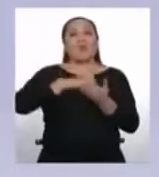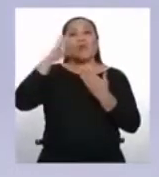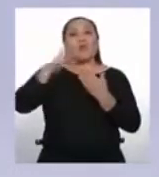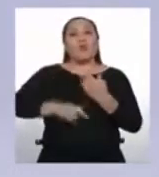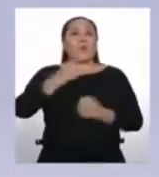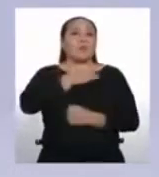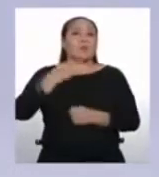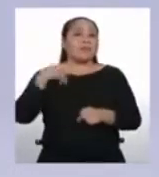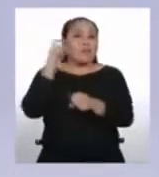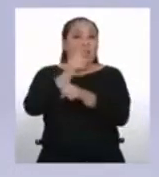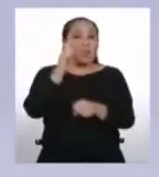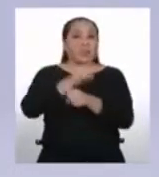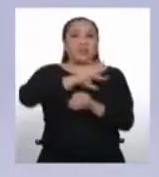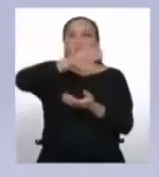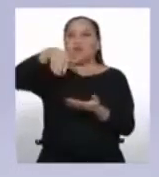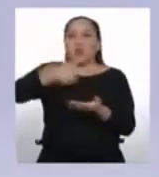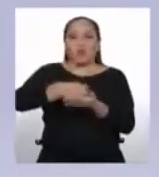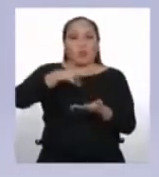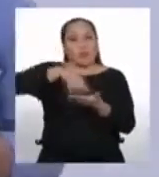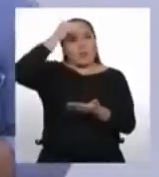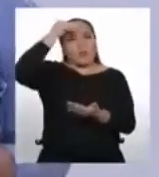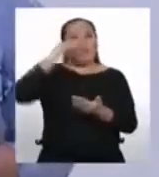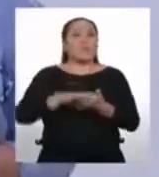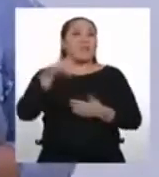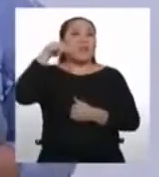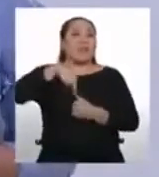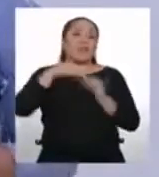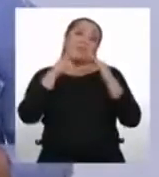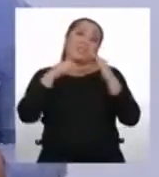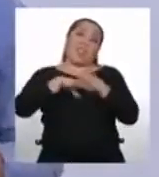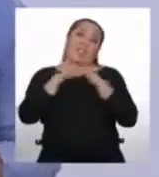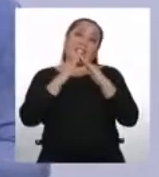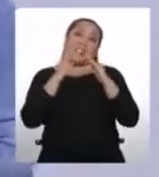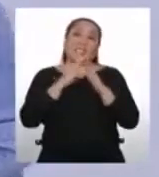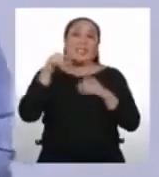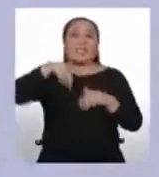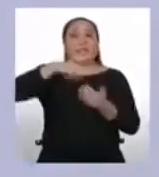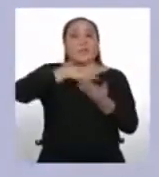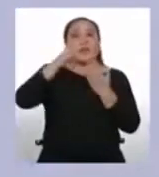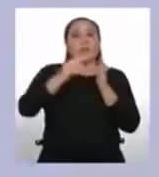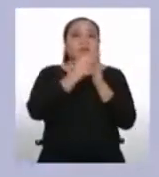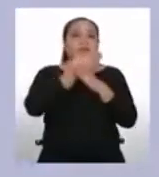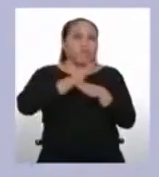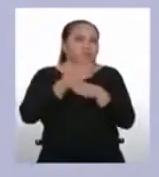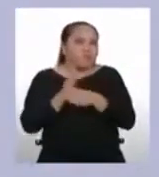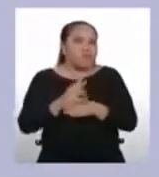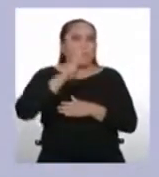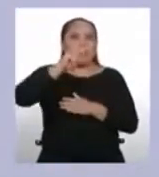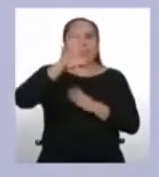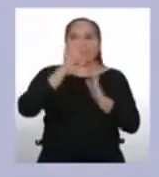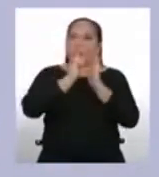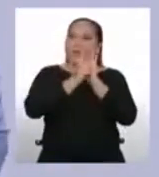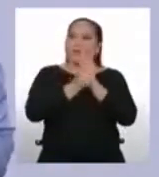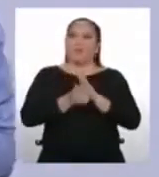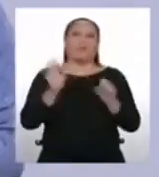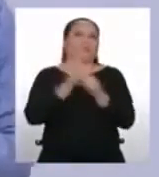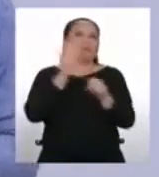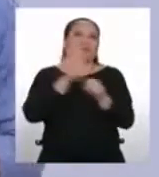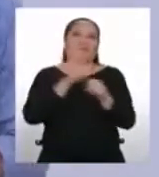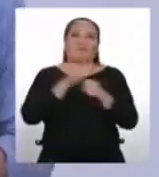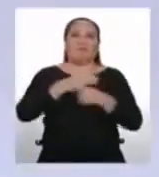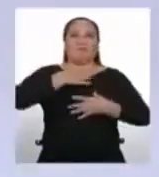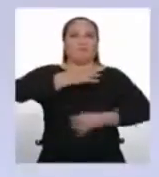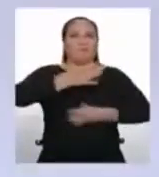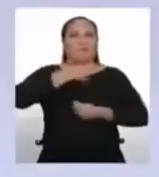Ministerio de Educación donde todos aprenderemos desde casa. En este programa compartiremos 25 minutos llenos de entretenimiento y